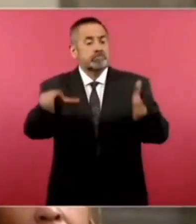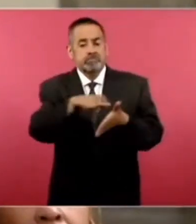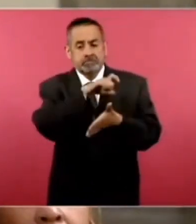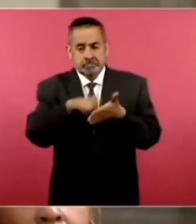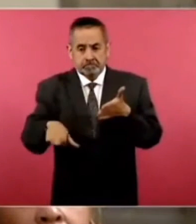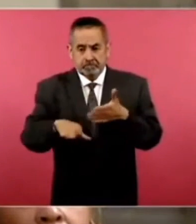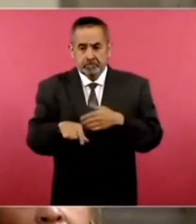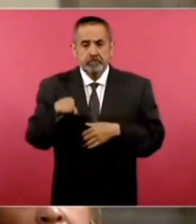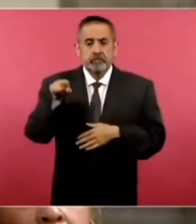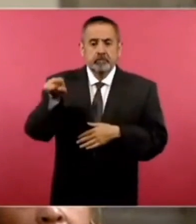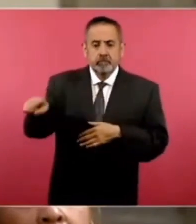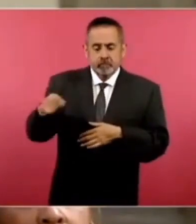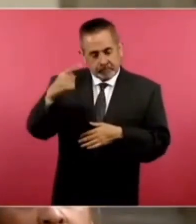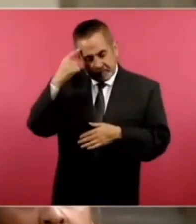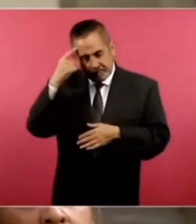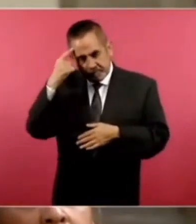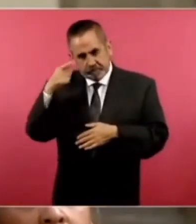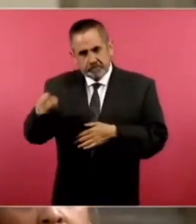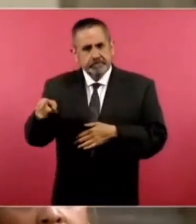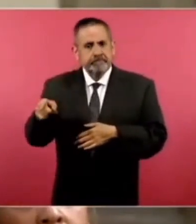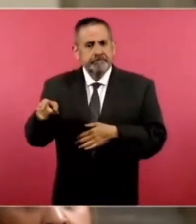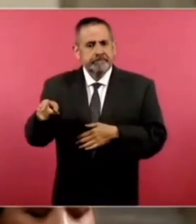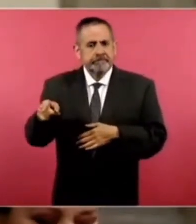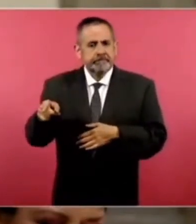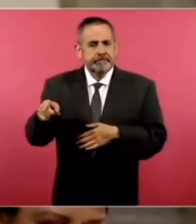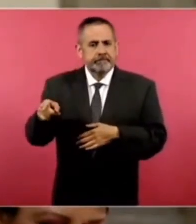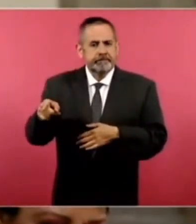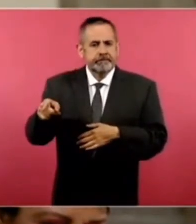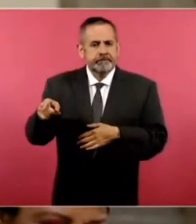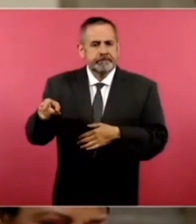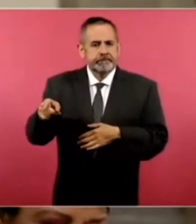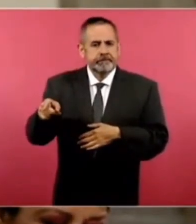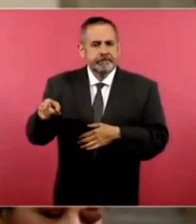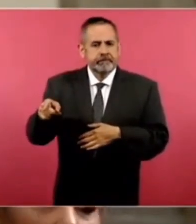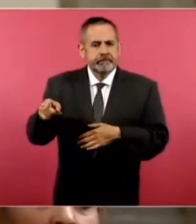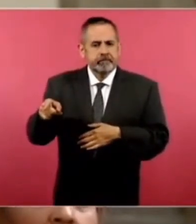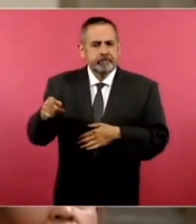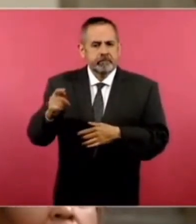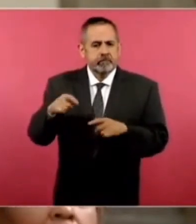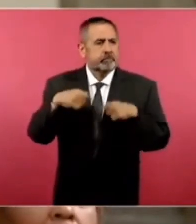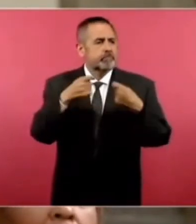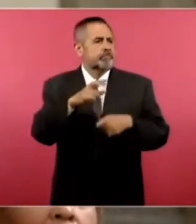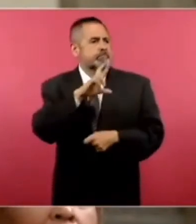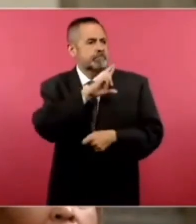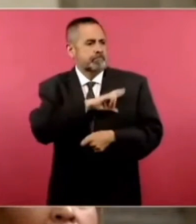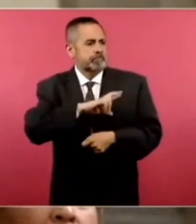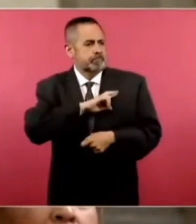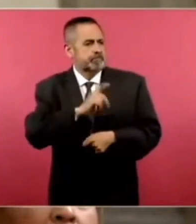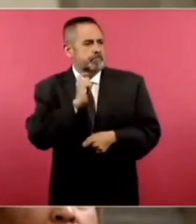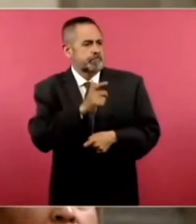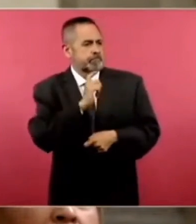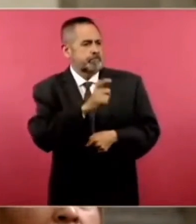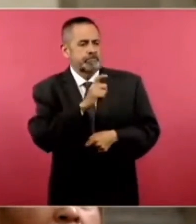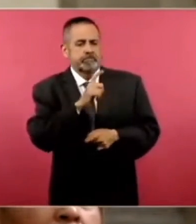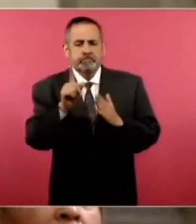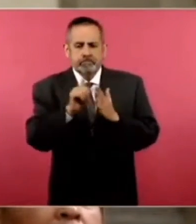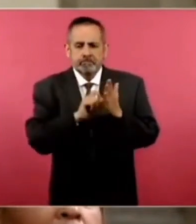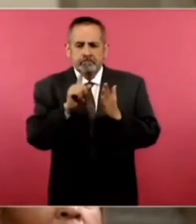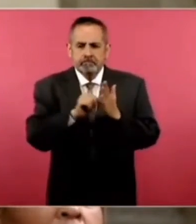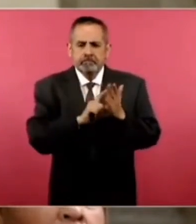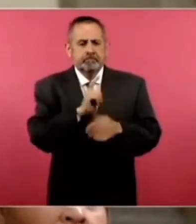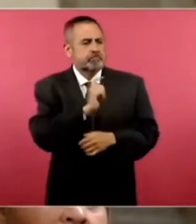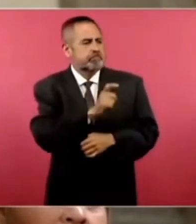usado el esquema de arrendamiento financiero. Este arrendamiento